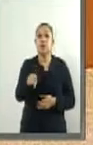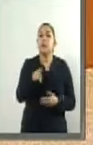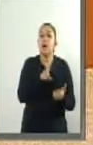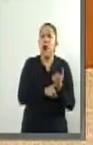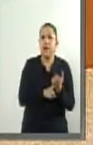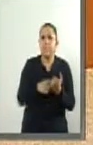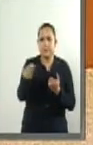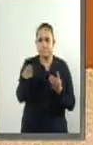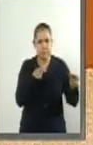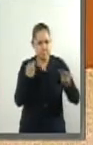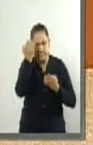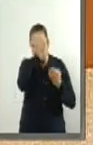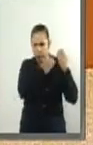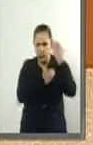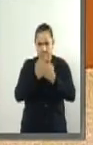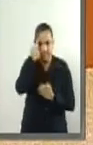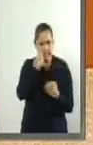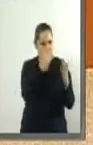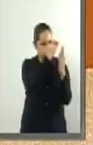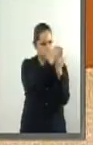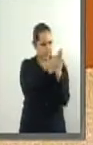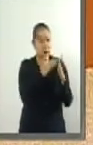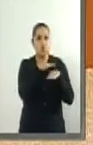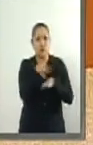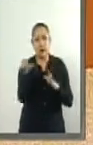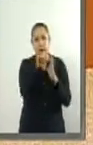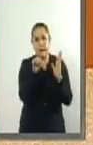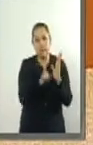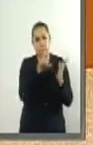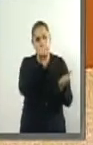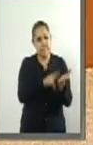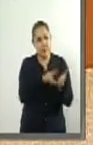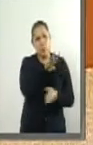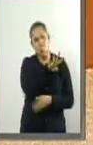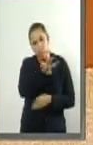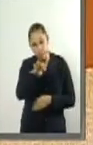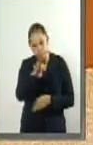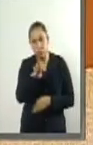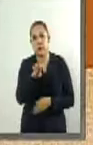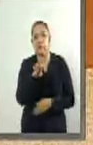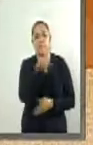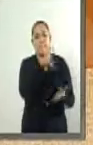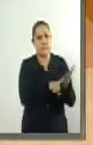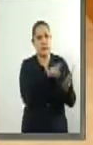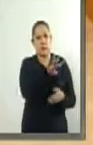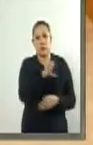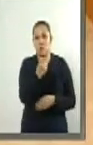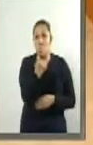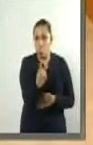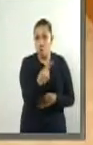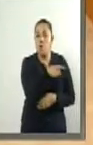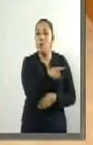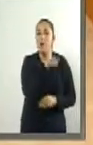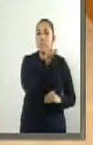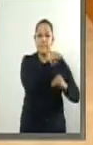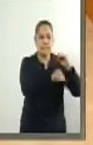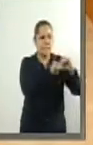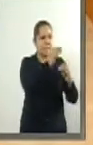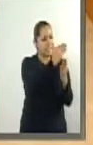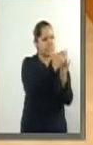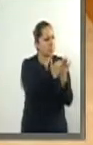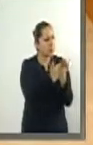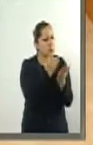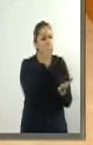ejecutiva mercantil en los artículos mil 400 y mil 401 prevé únicamente